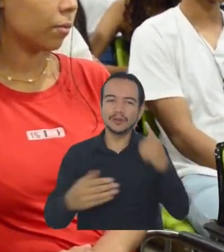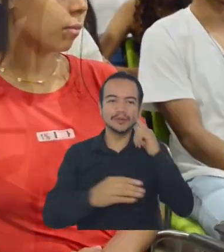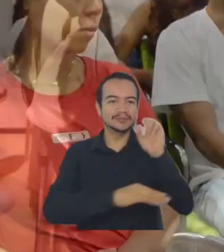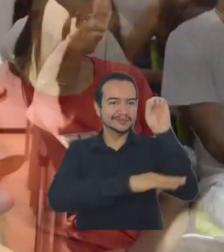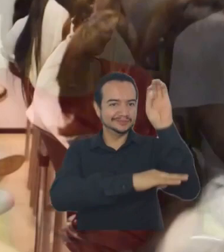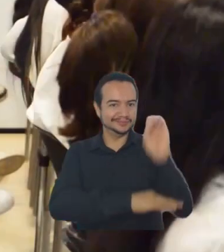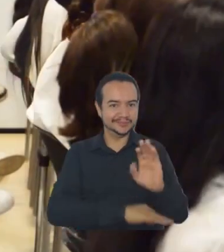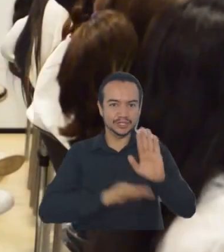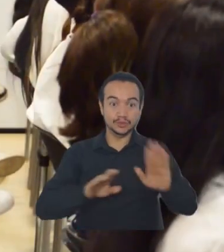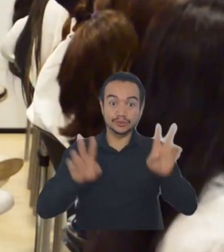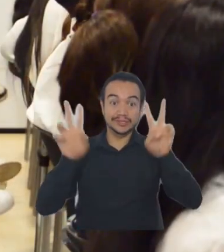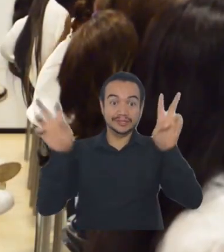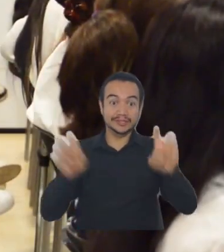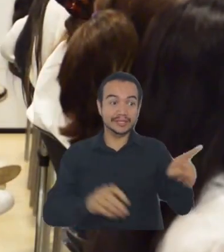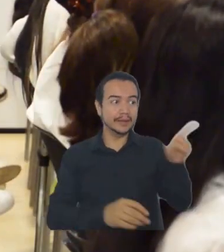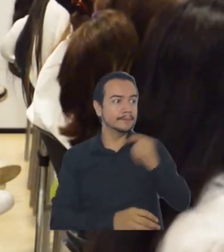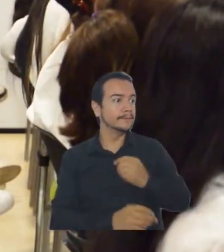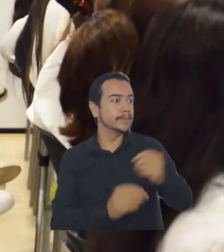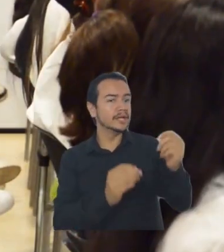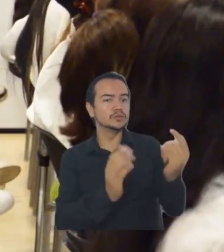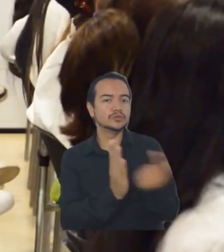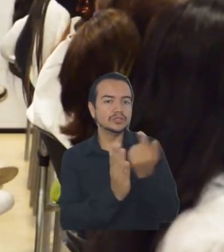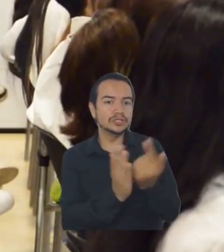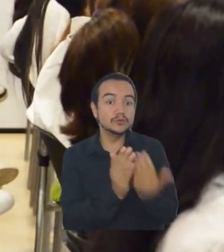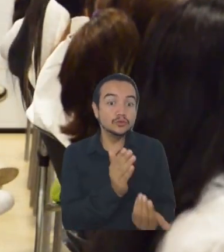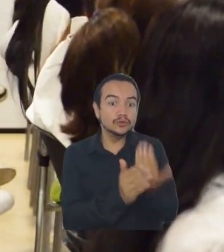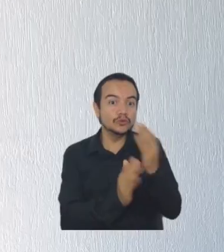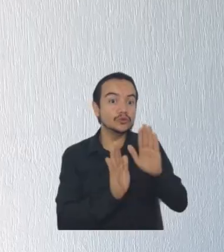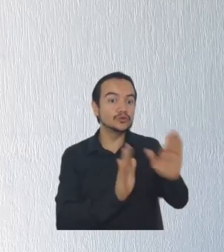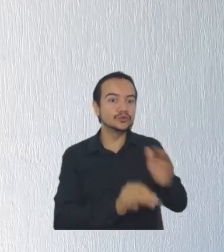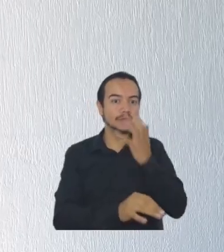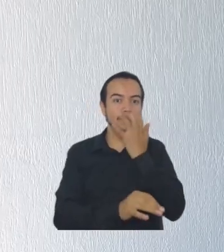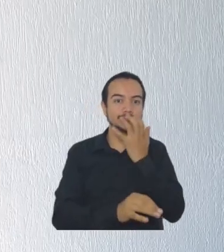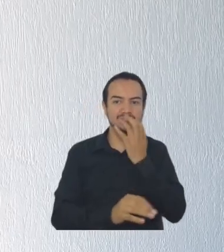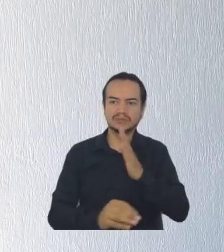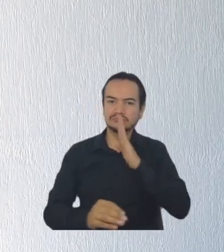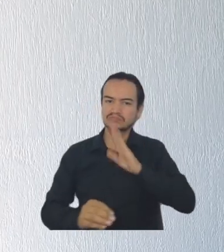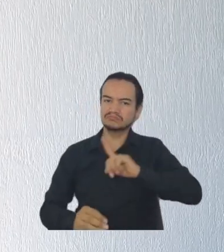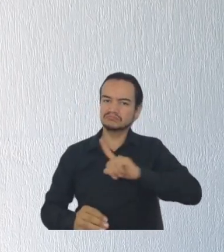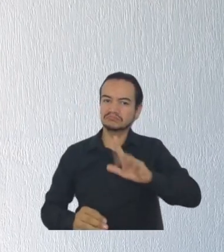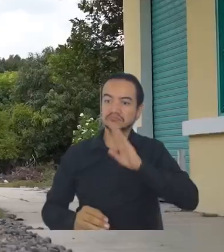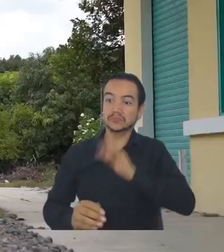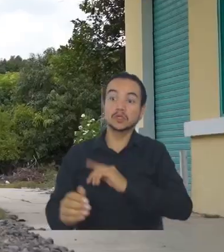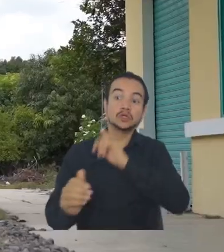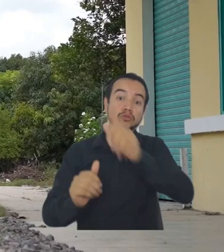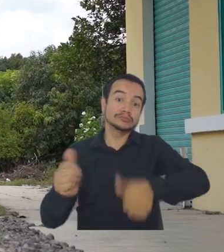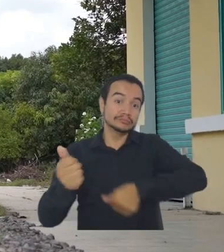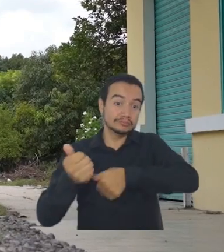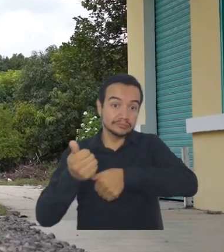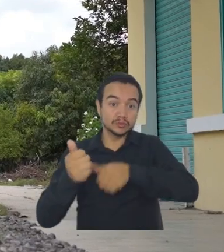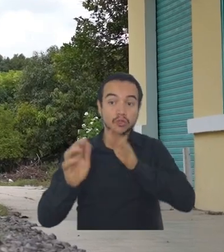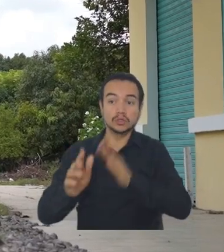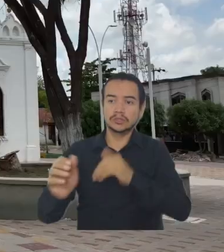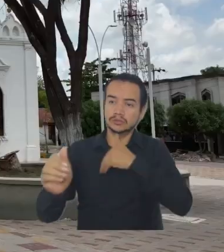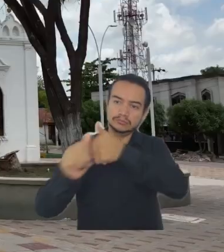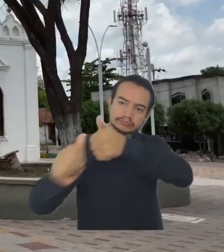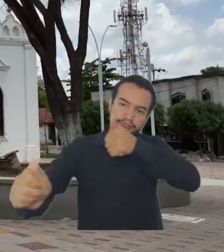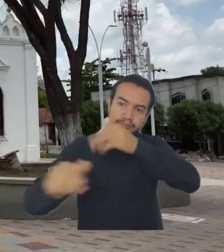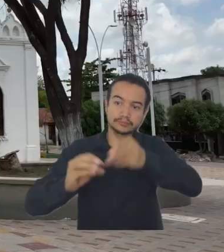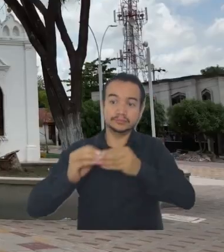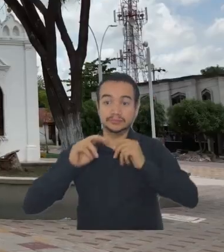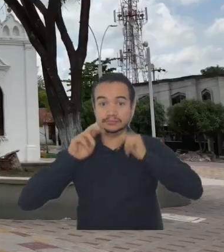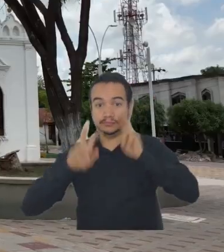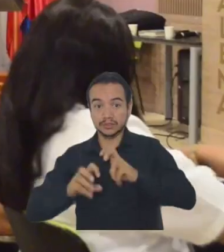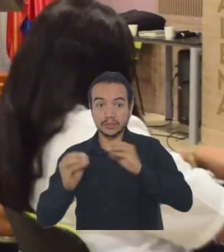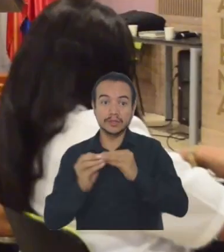del ciclo de conferencias Gabo Nuevas Lecturas, un evento institucional liderado por las Vicerrectorías de Investigación, de